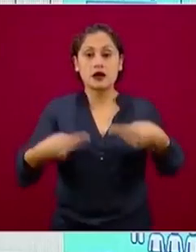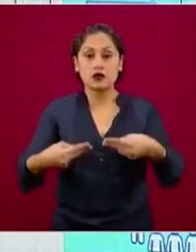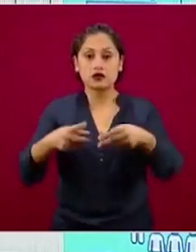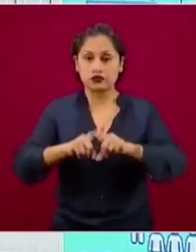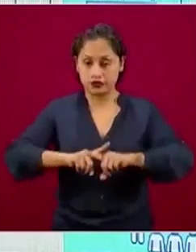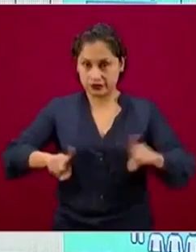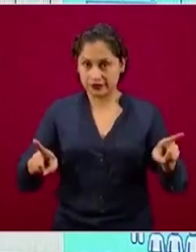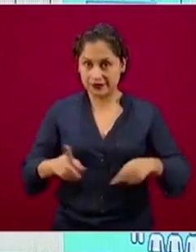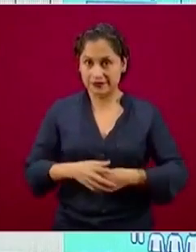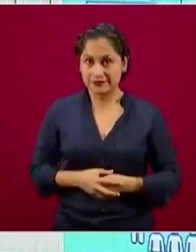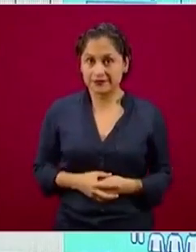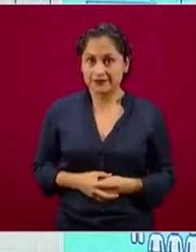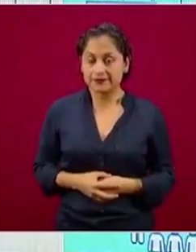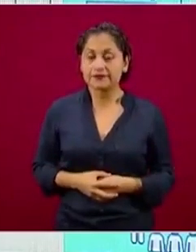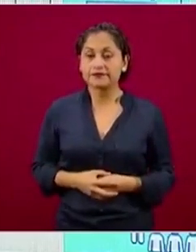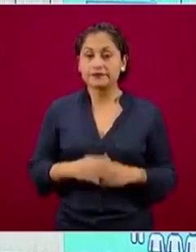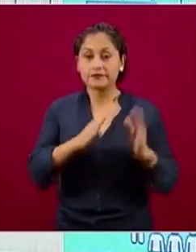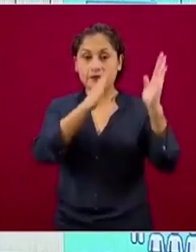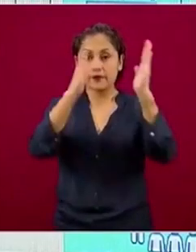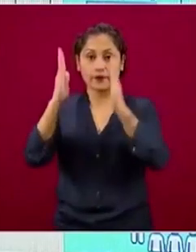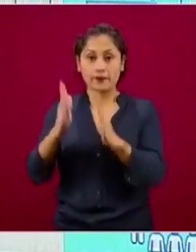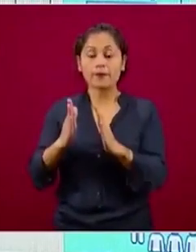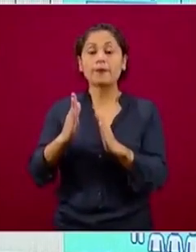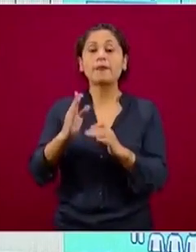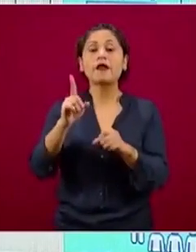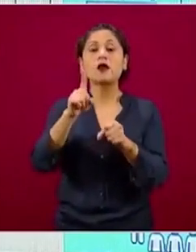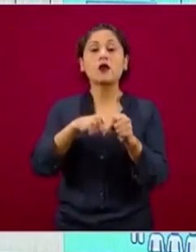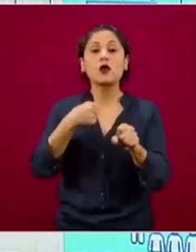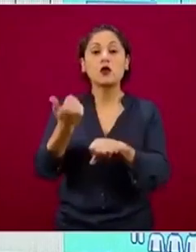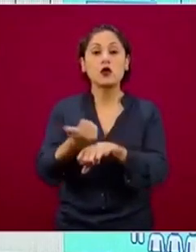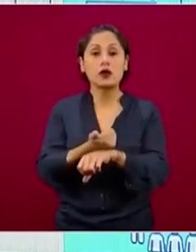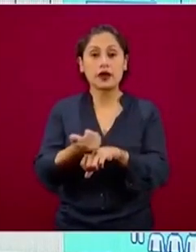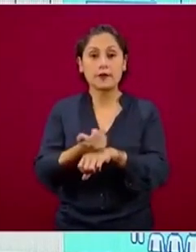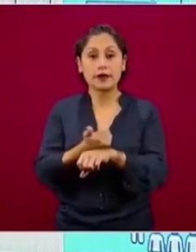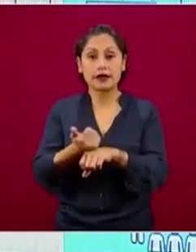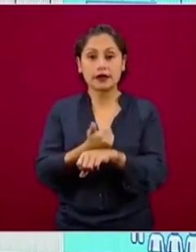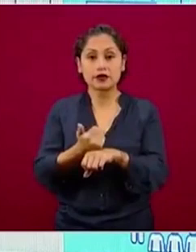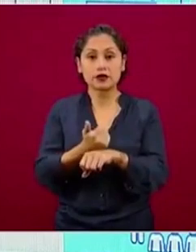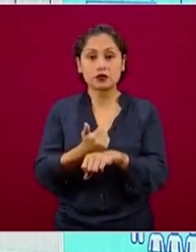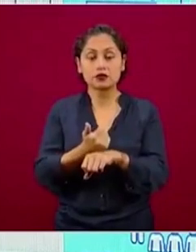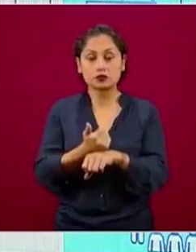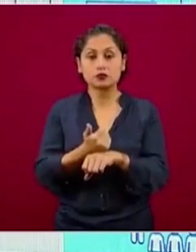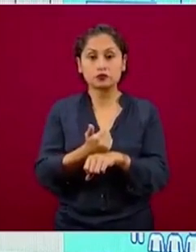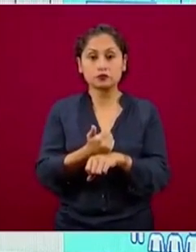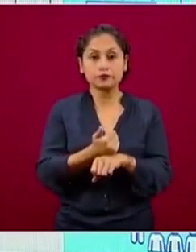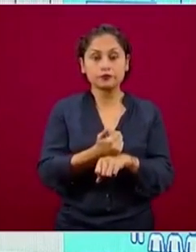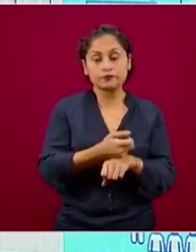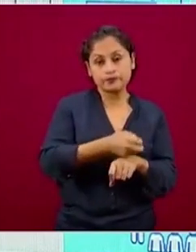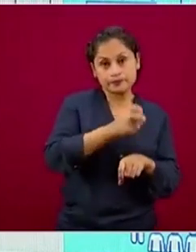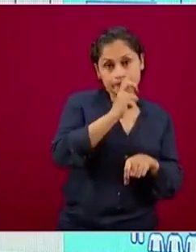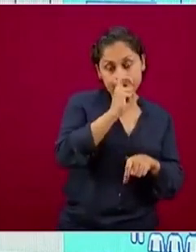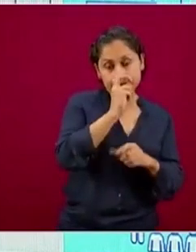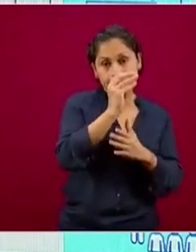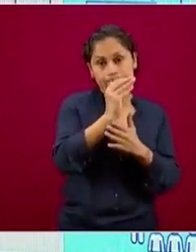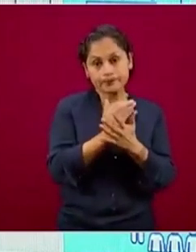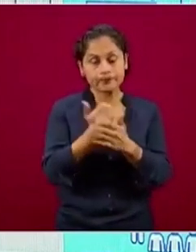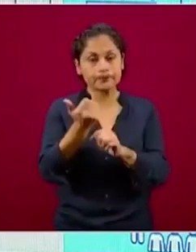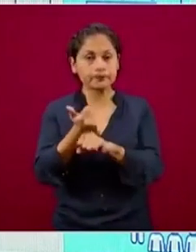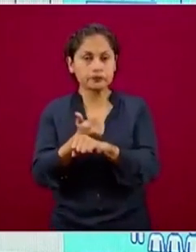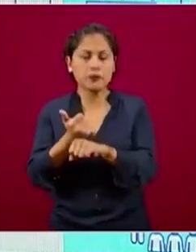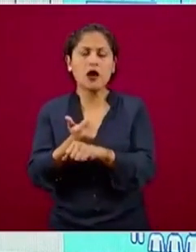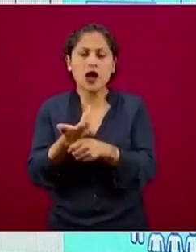Amarillo, esta reducción se quita y en términos de la actividad laboral